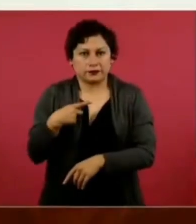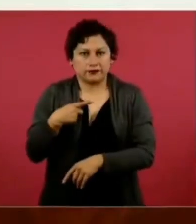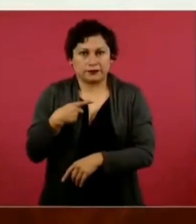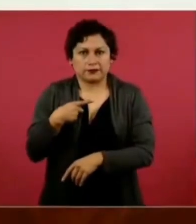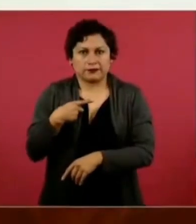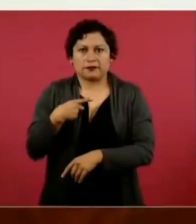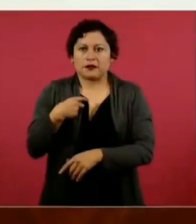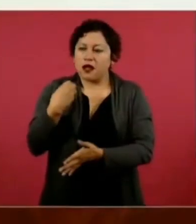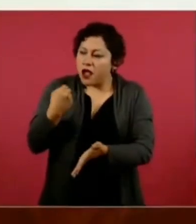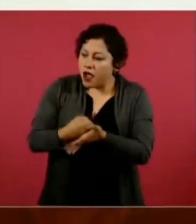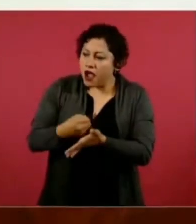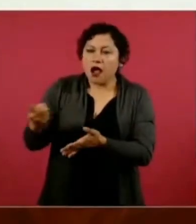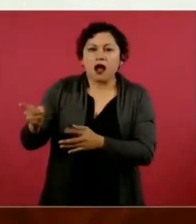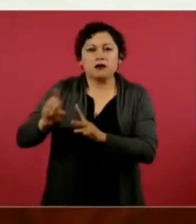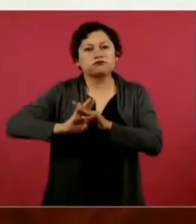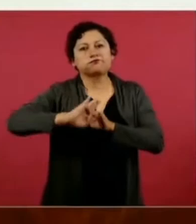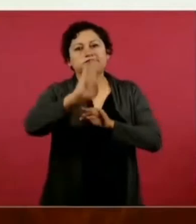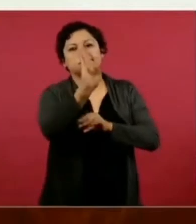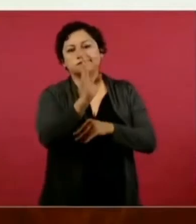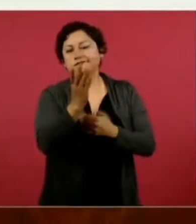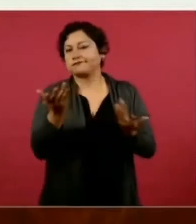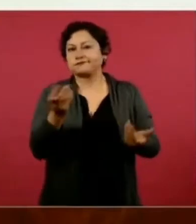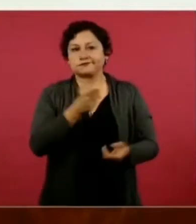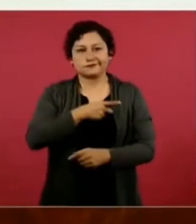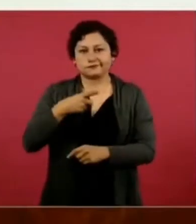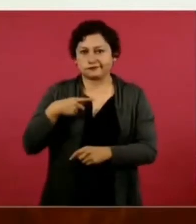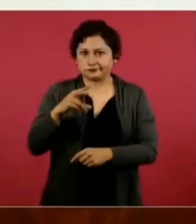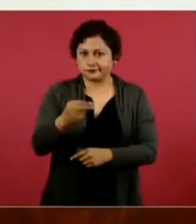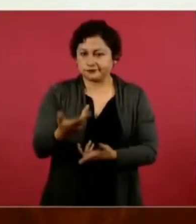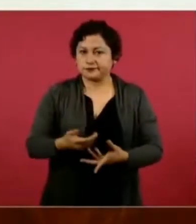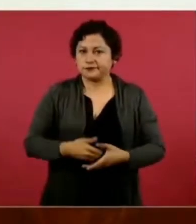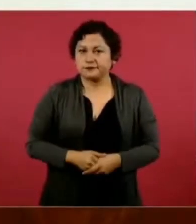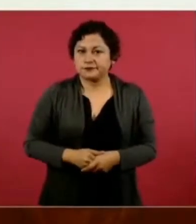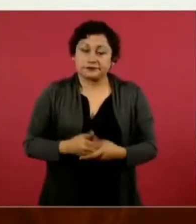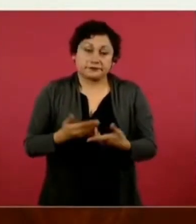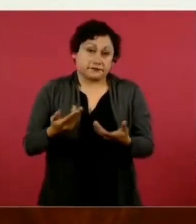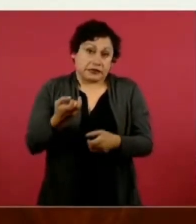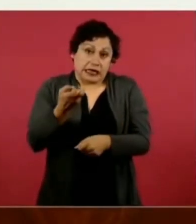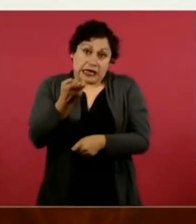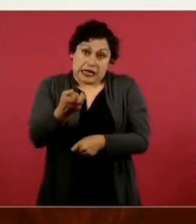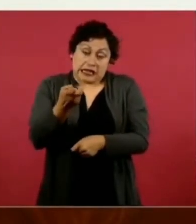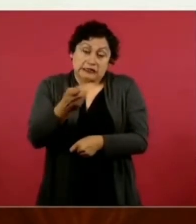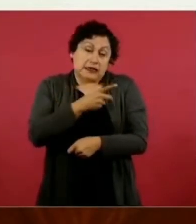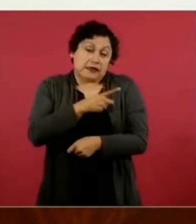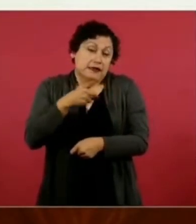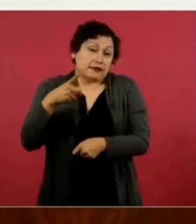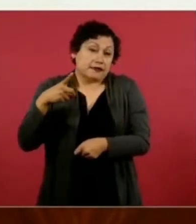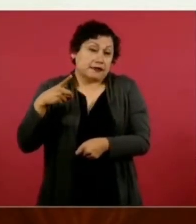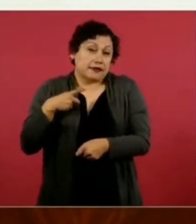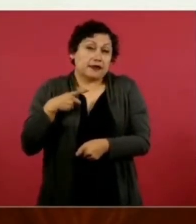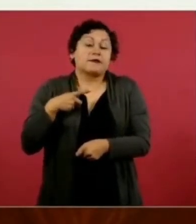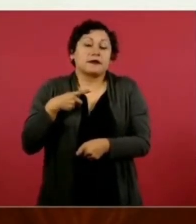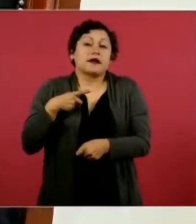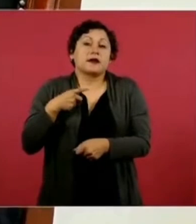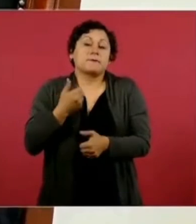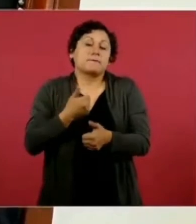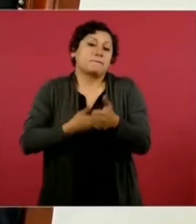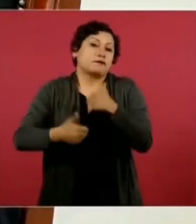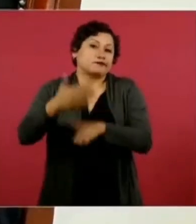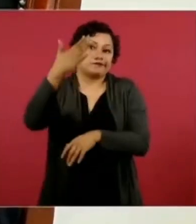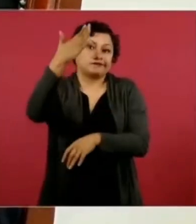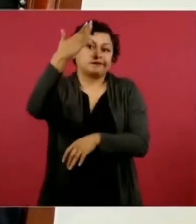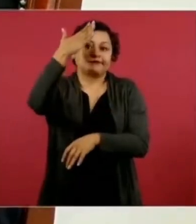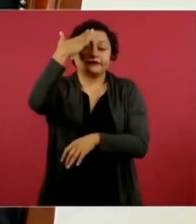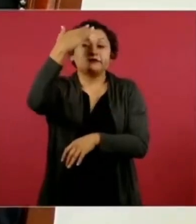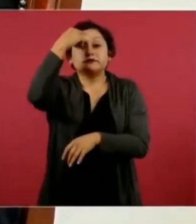del más alto nivel para todos los